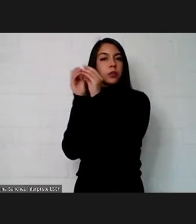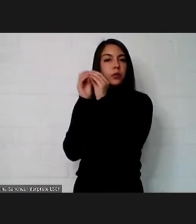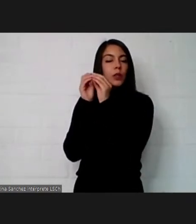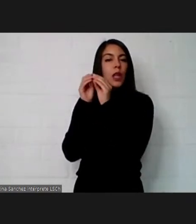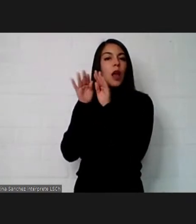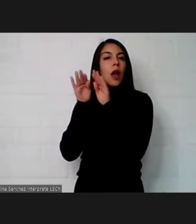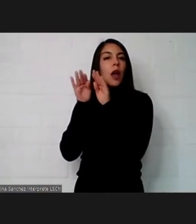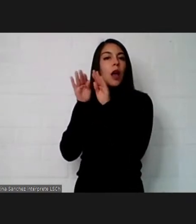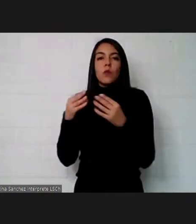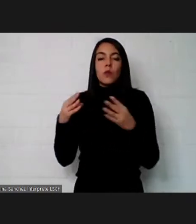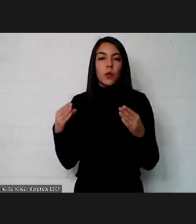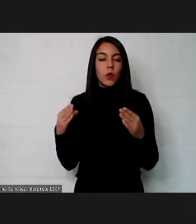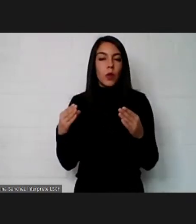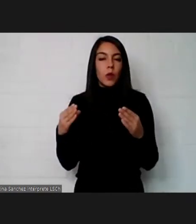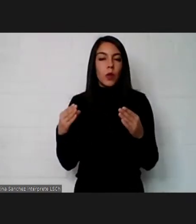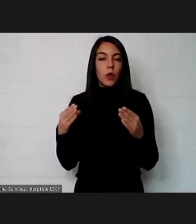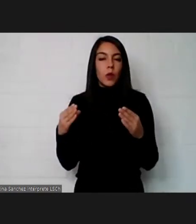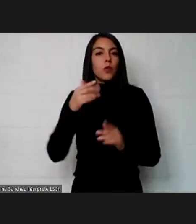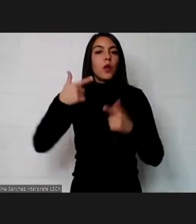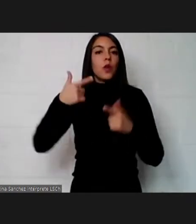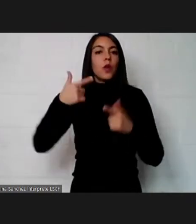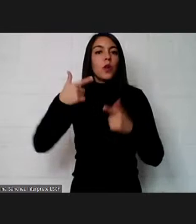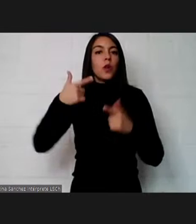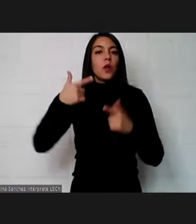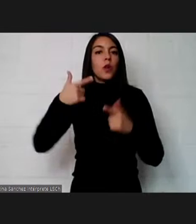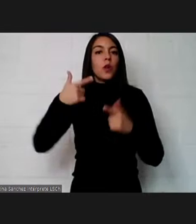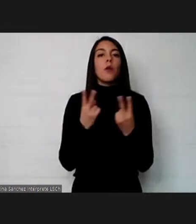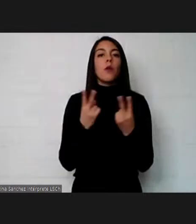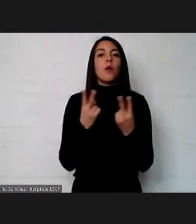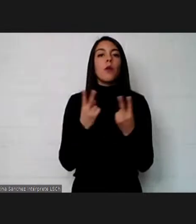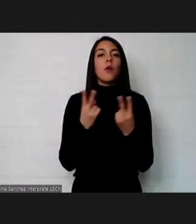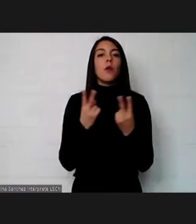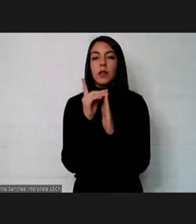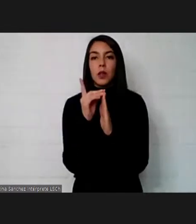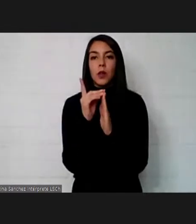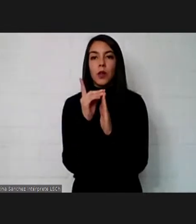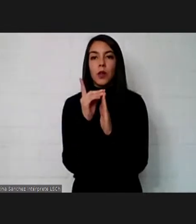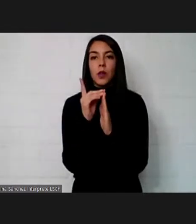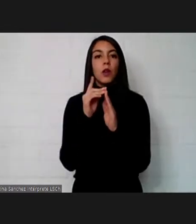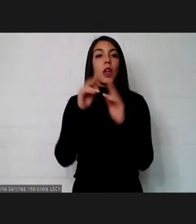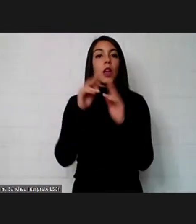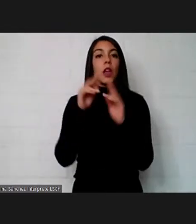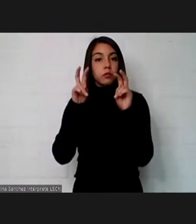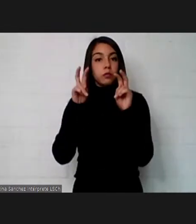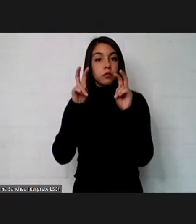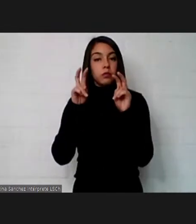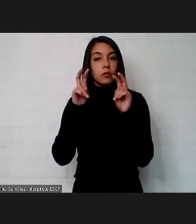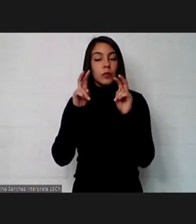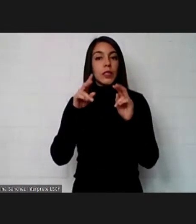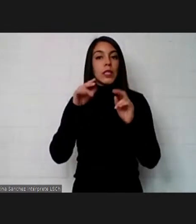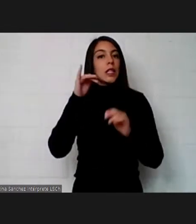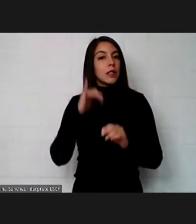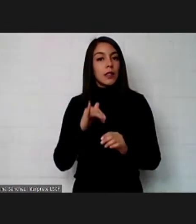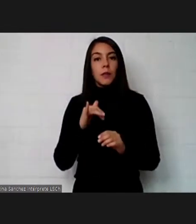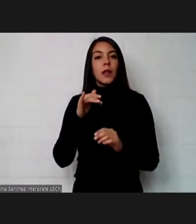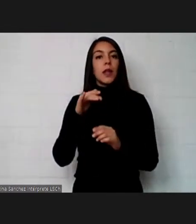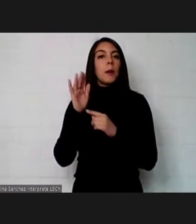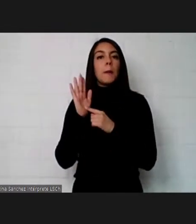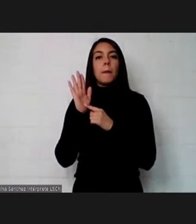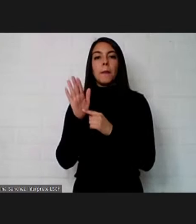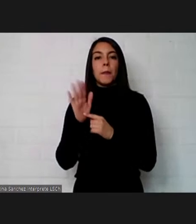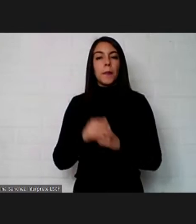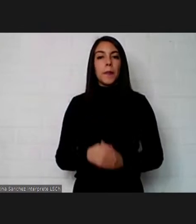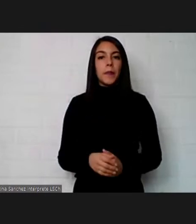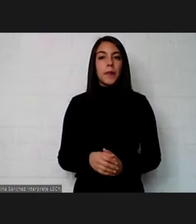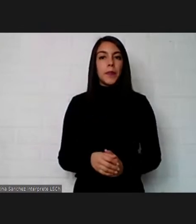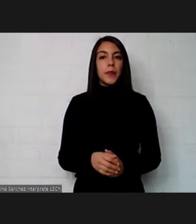mucho lo que son las futuras políticas públicas que podamos ir desarrollando en estos aspectos y que tenemos que tener siempre en consideración pero